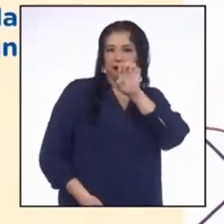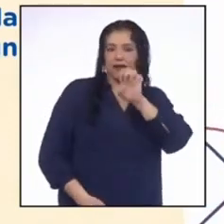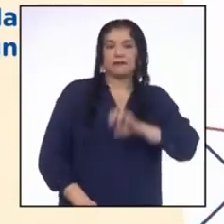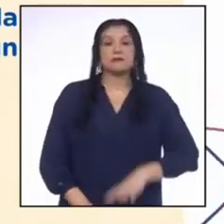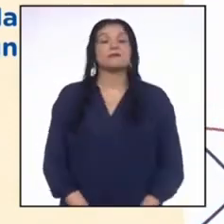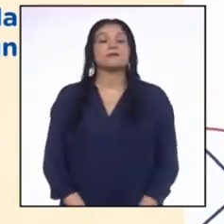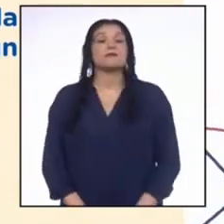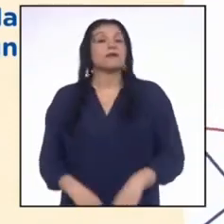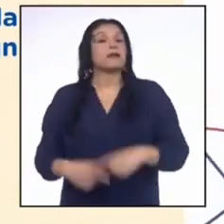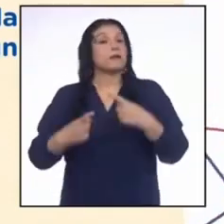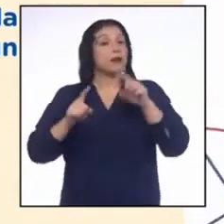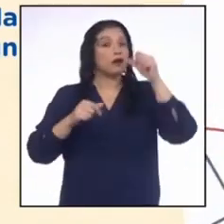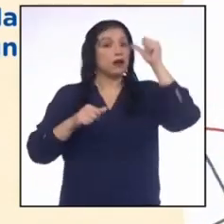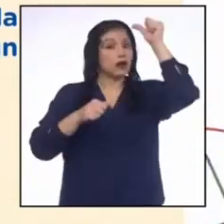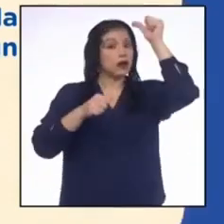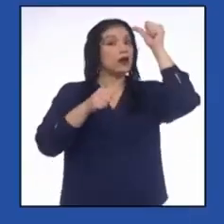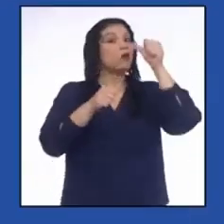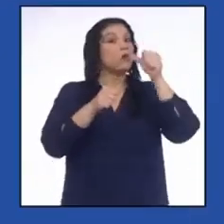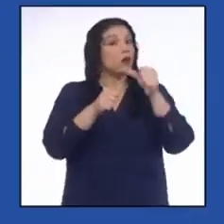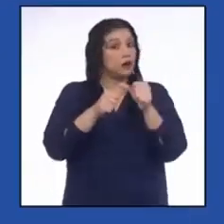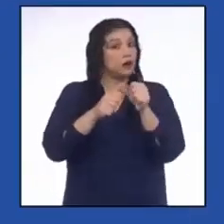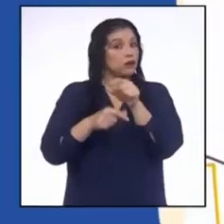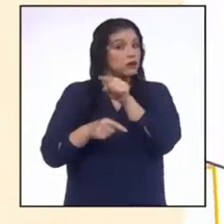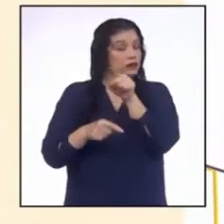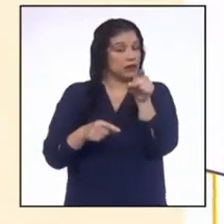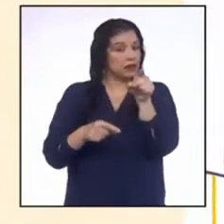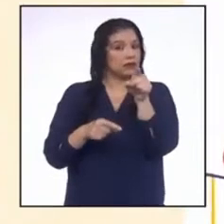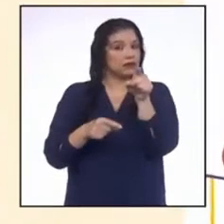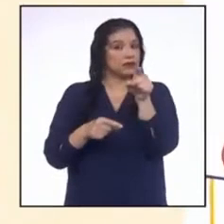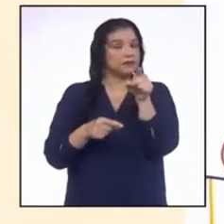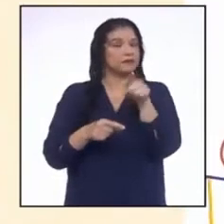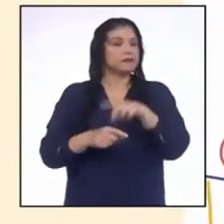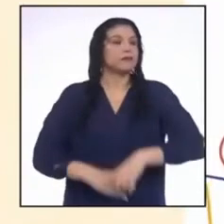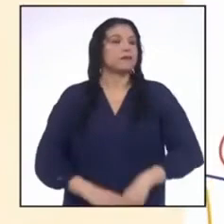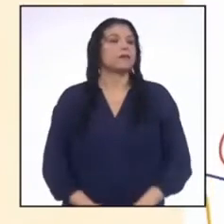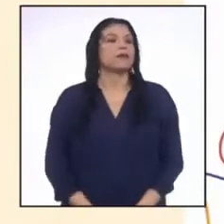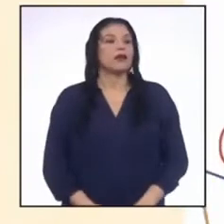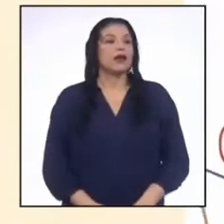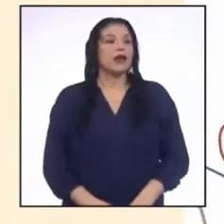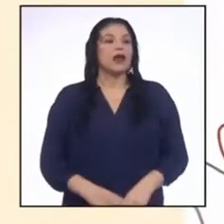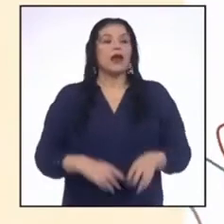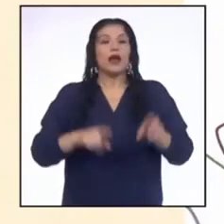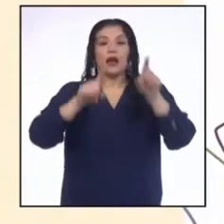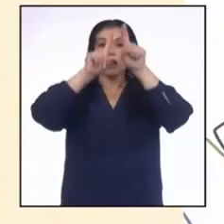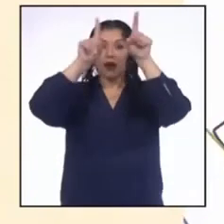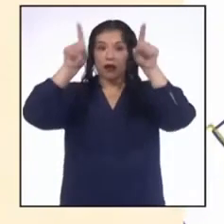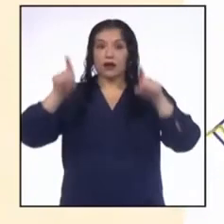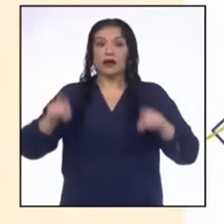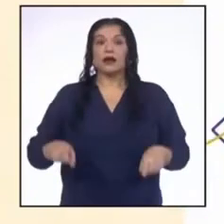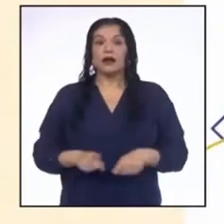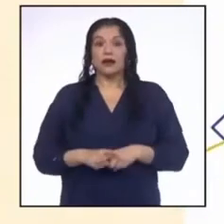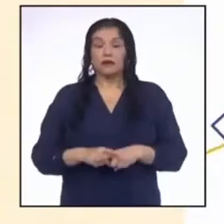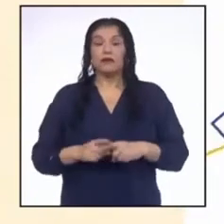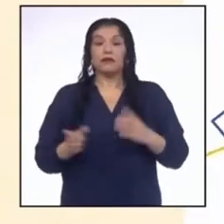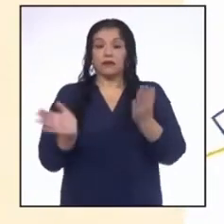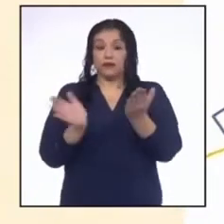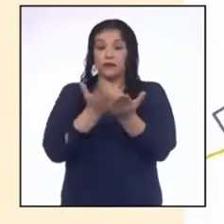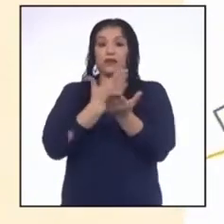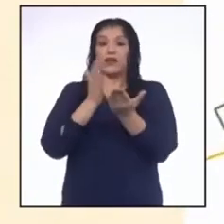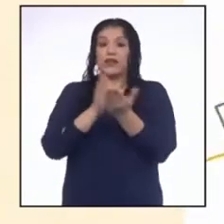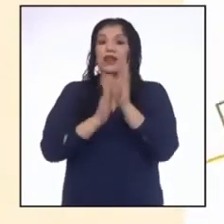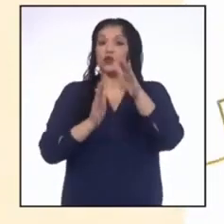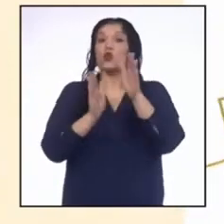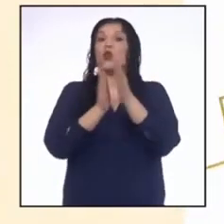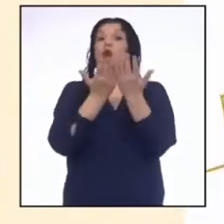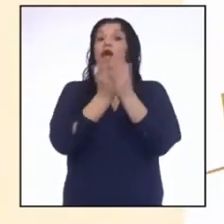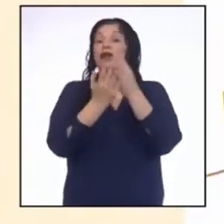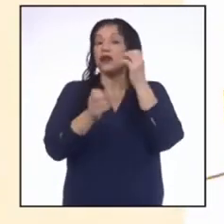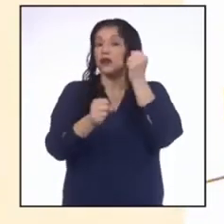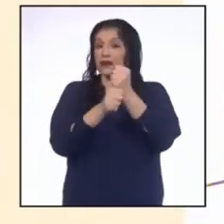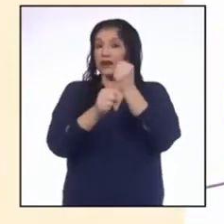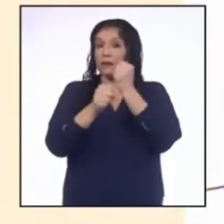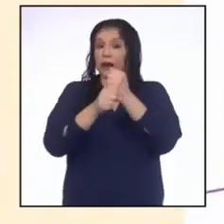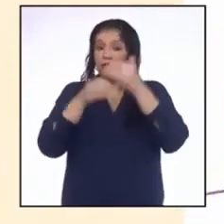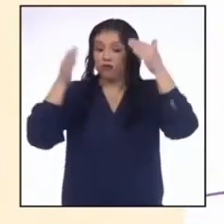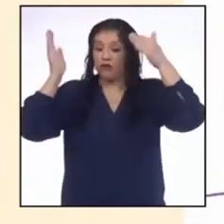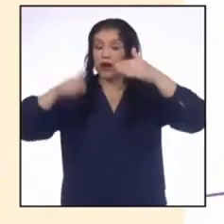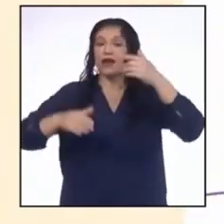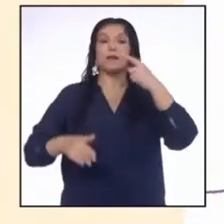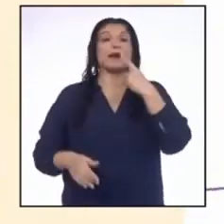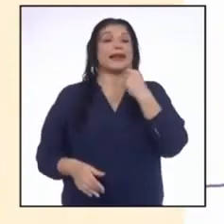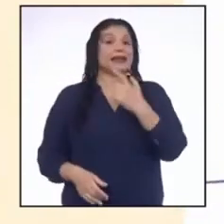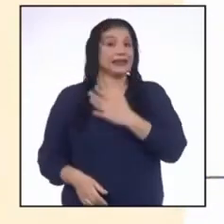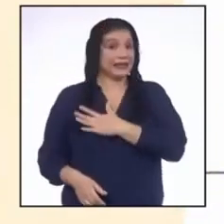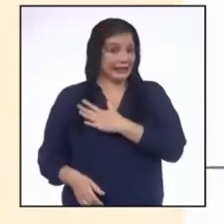Pero le recuerdo también que en la ficha 11 del Cuaderno de Trabajo para Quinto de